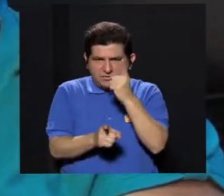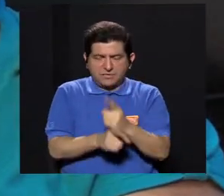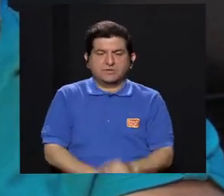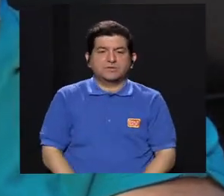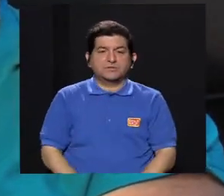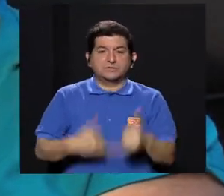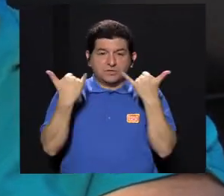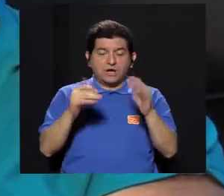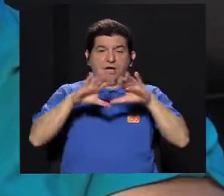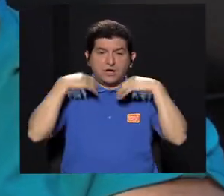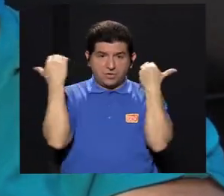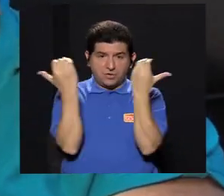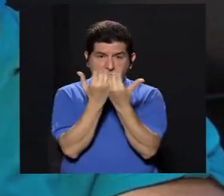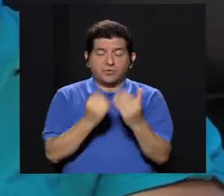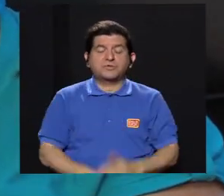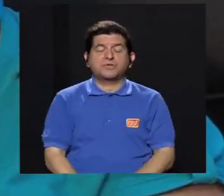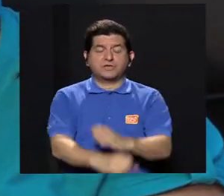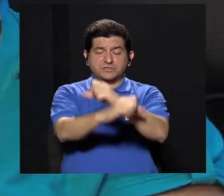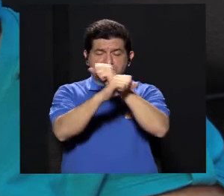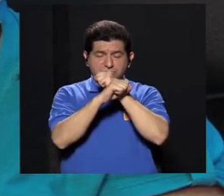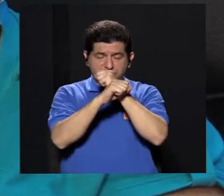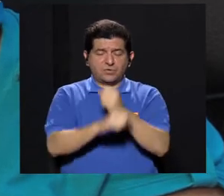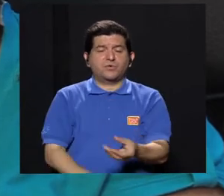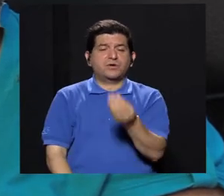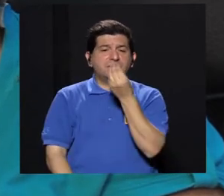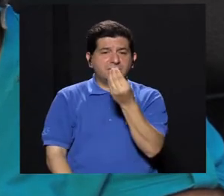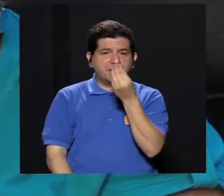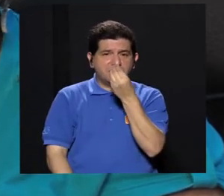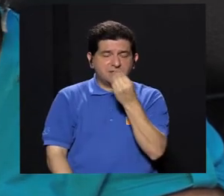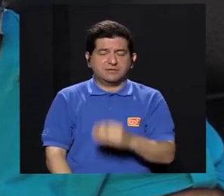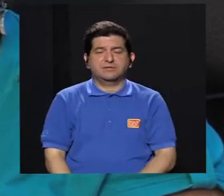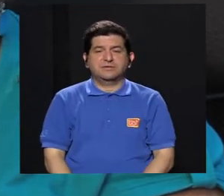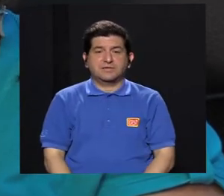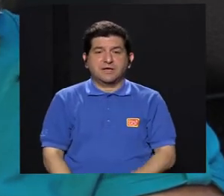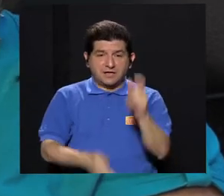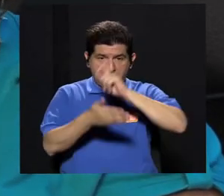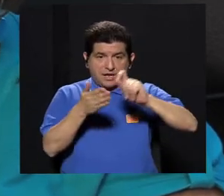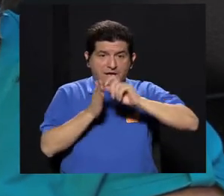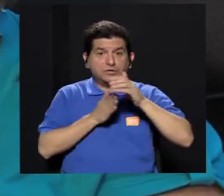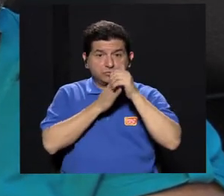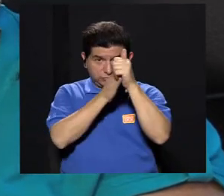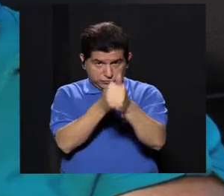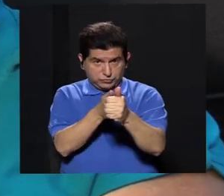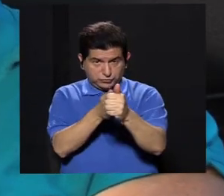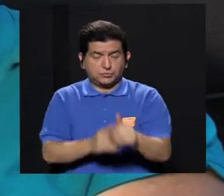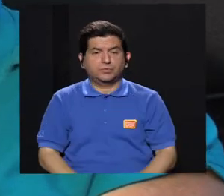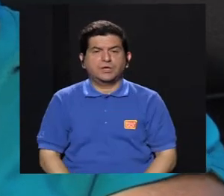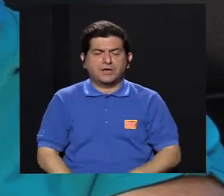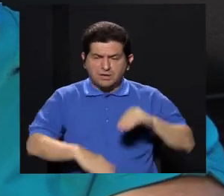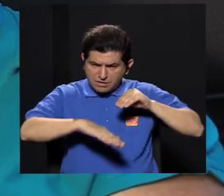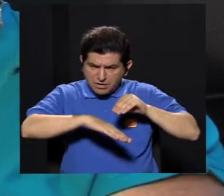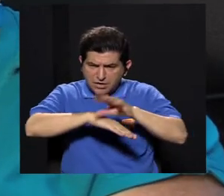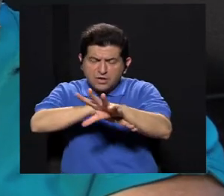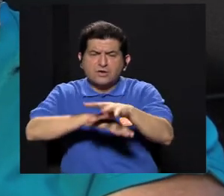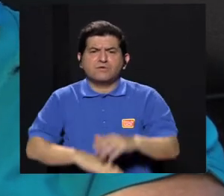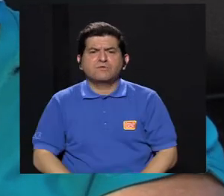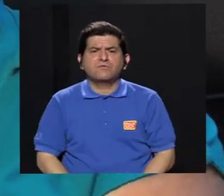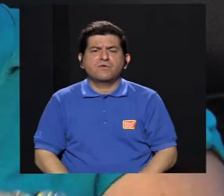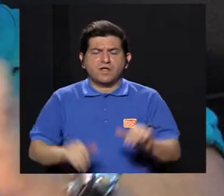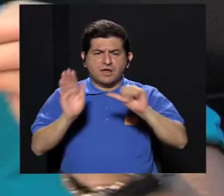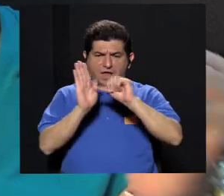nutricional. Ya incluso hay una comisión institucional de seguridad alimentaria y nutricional liderada por la escuela, que está